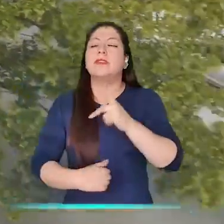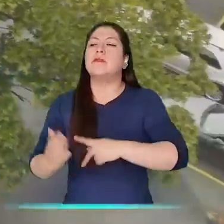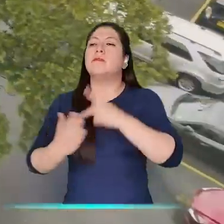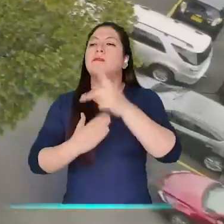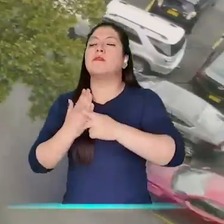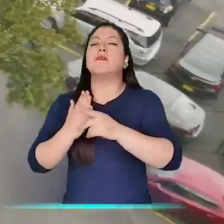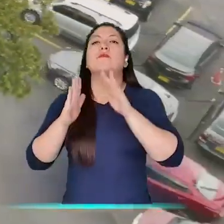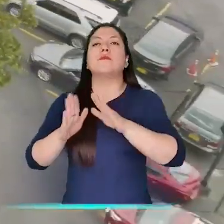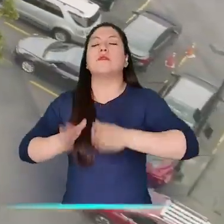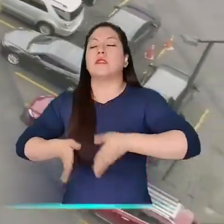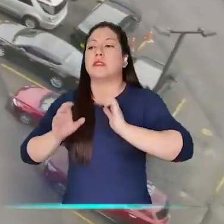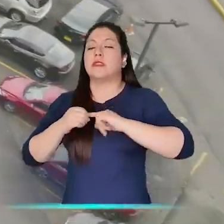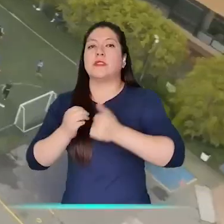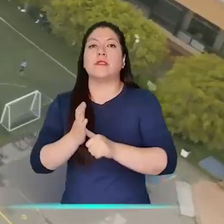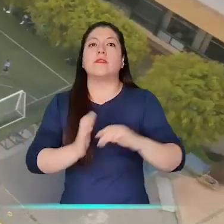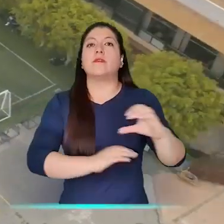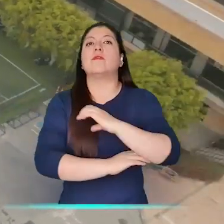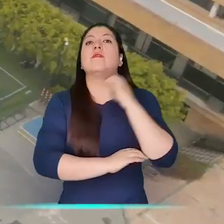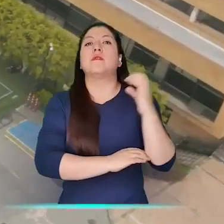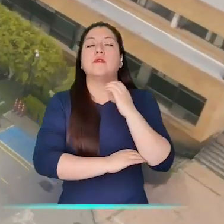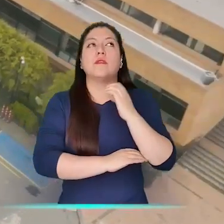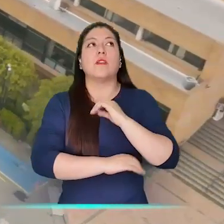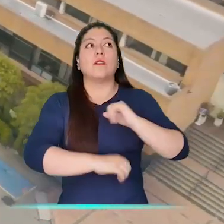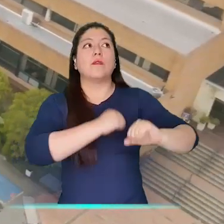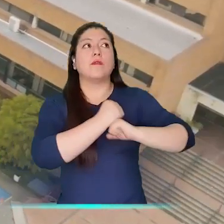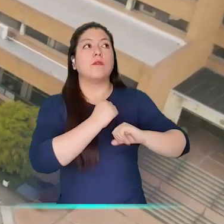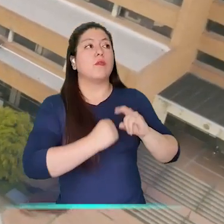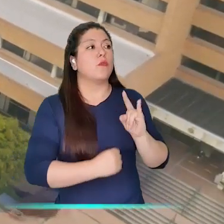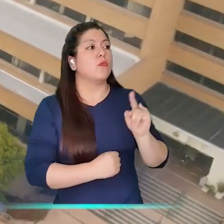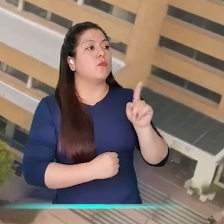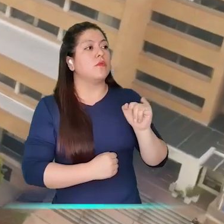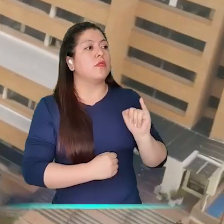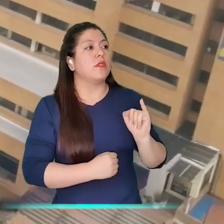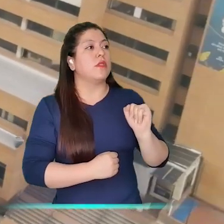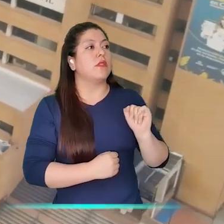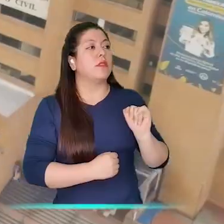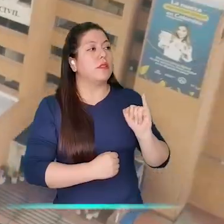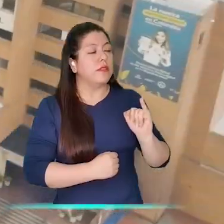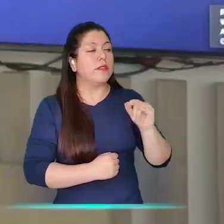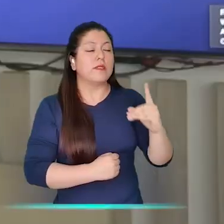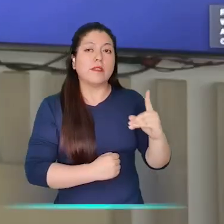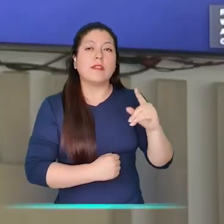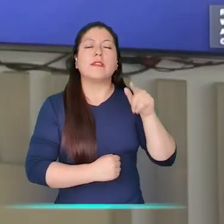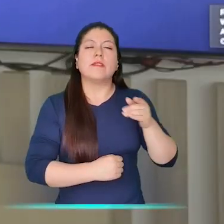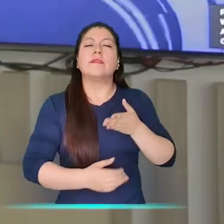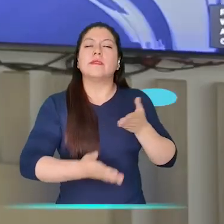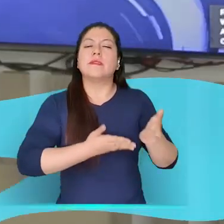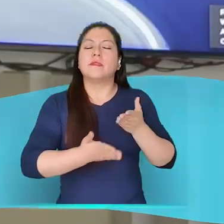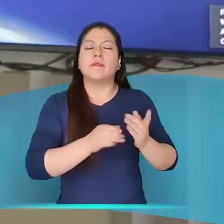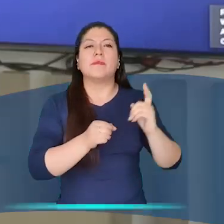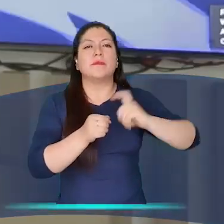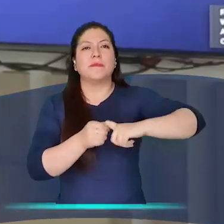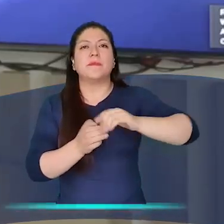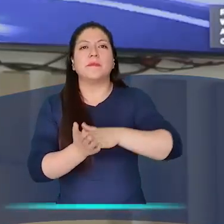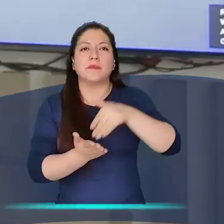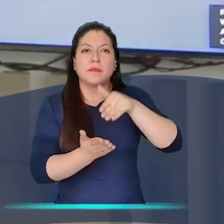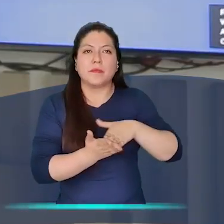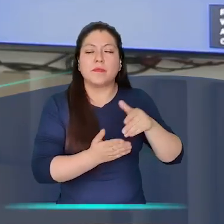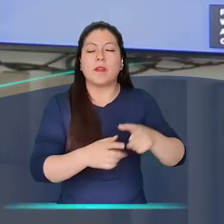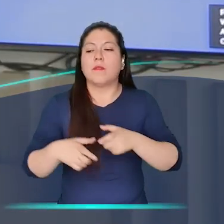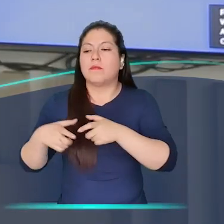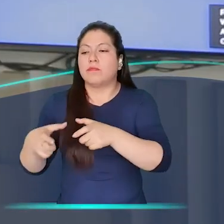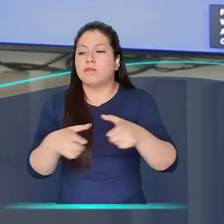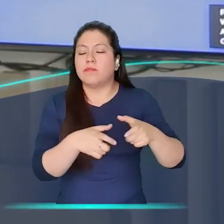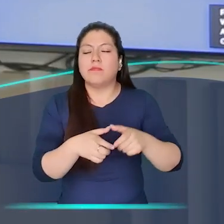Es un proyecto de la Registraduría Nacional del Estado Civil con el apoyo de USAID que busca acercar los servicios de